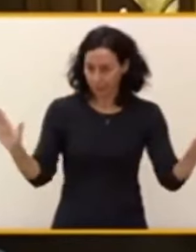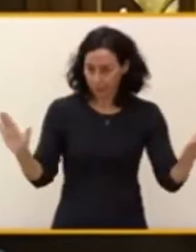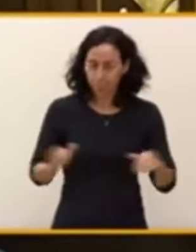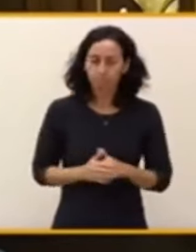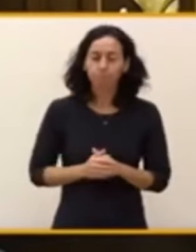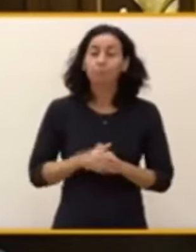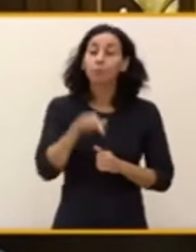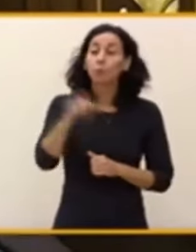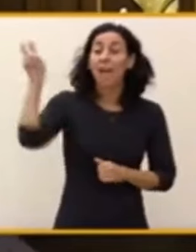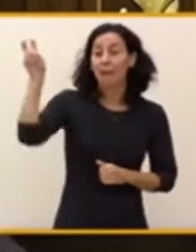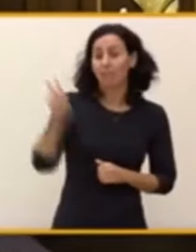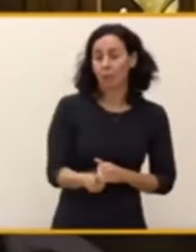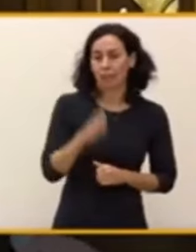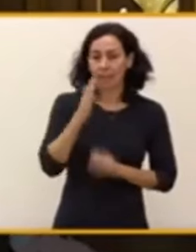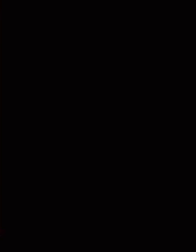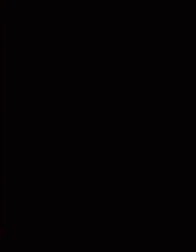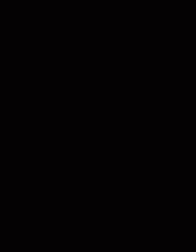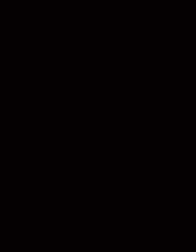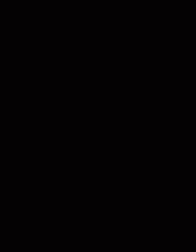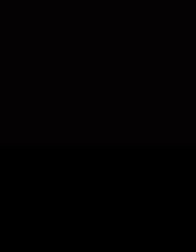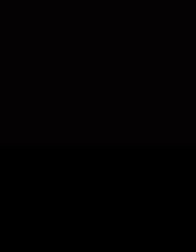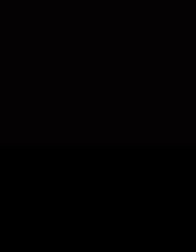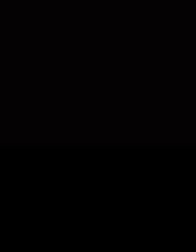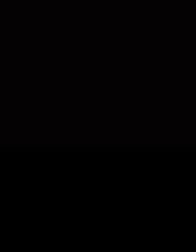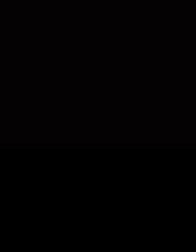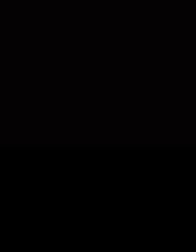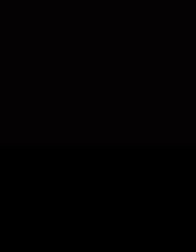Dignidad para usted significa presos por presupuestos.